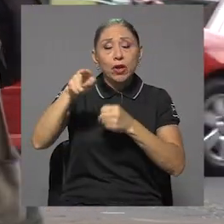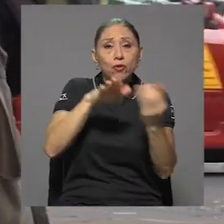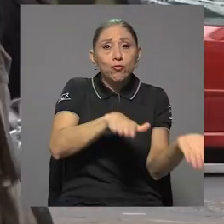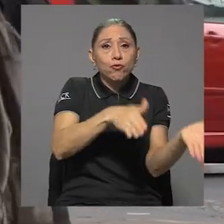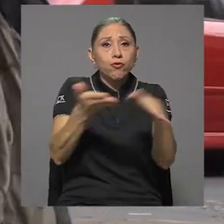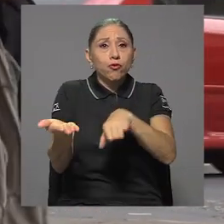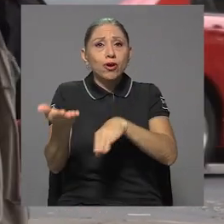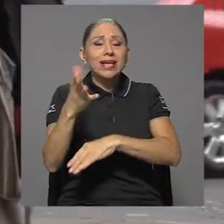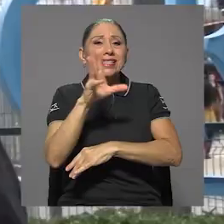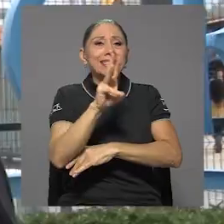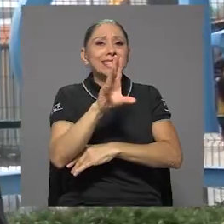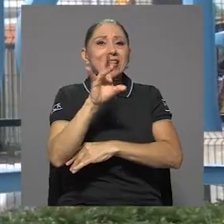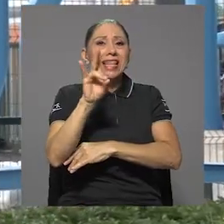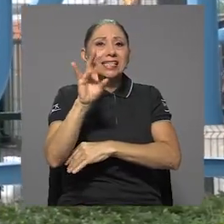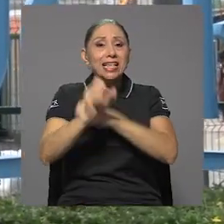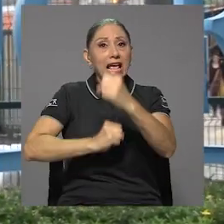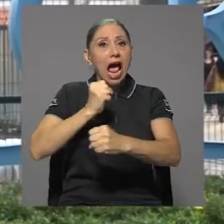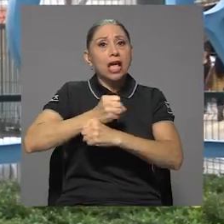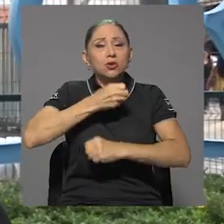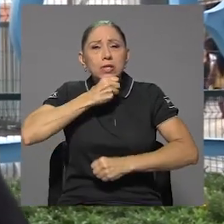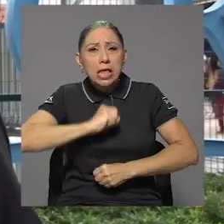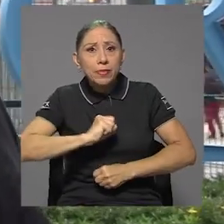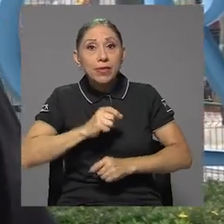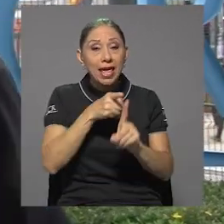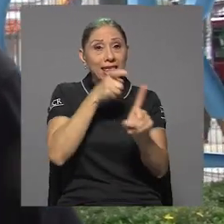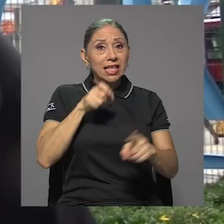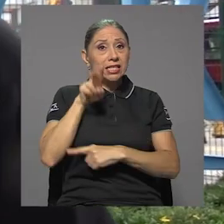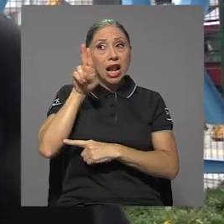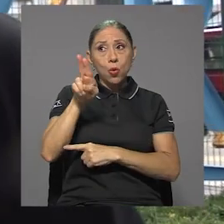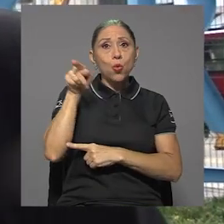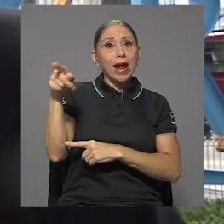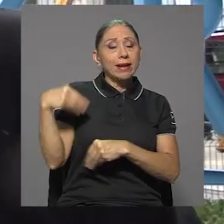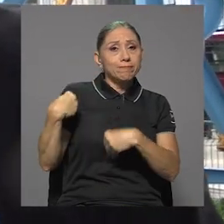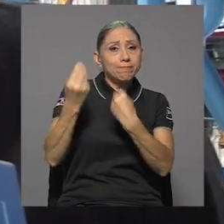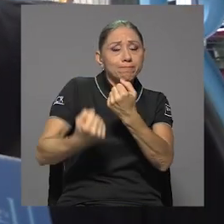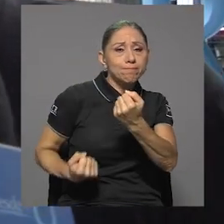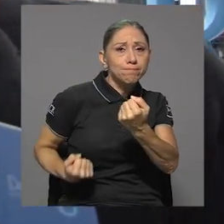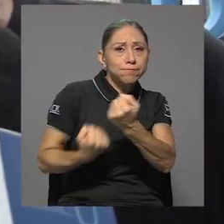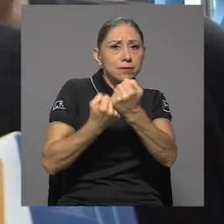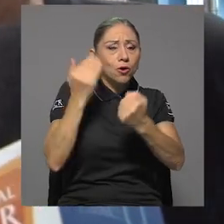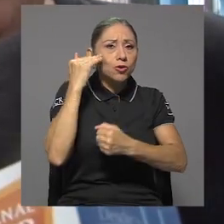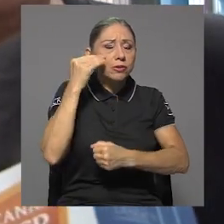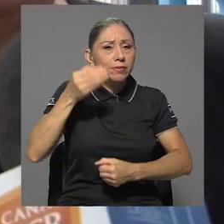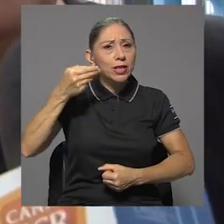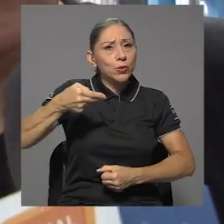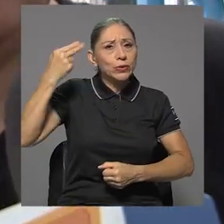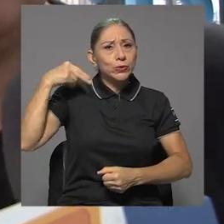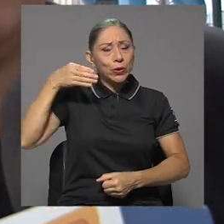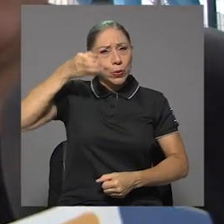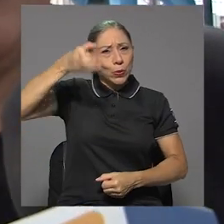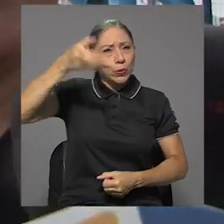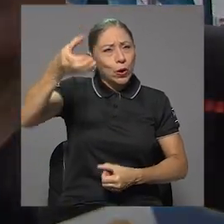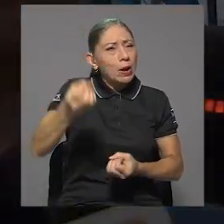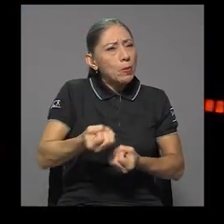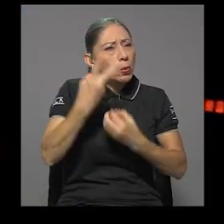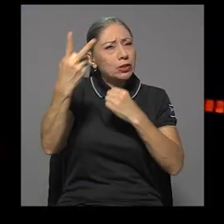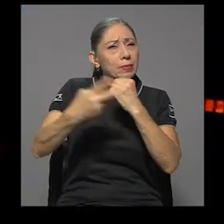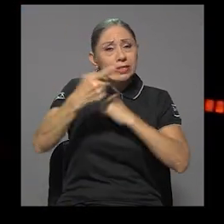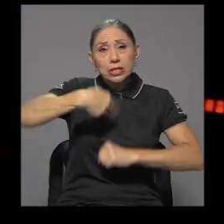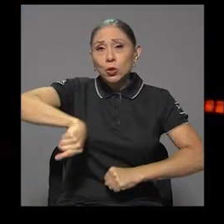67 años. En Desde la U, aportó su conocimiento histórico y cultural en múltiples ocasiones.